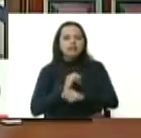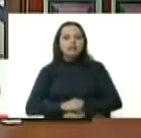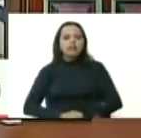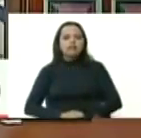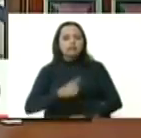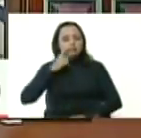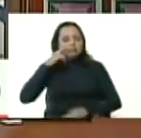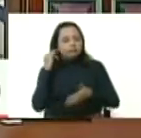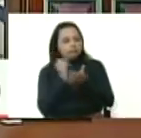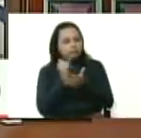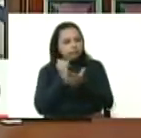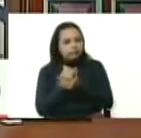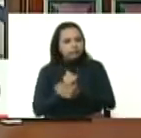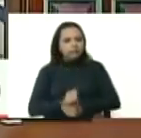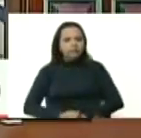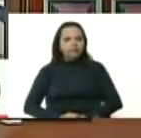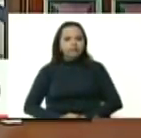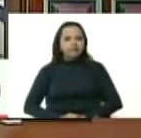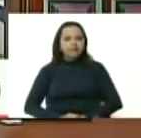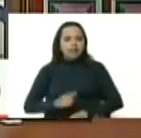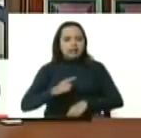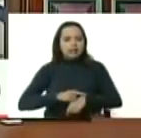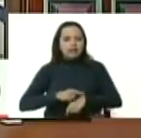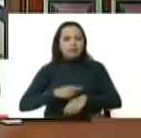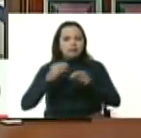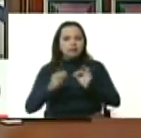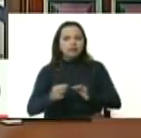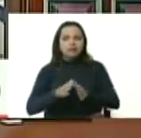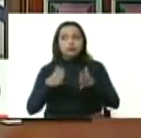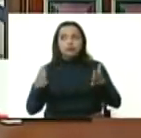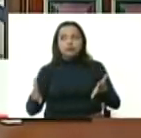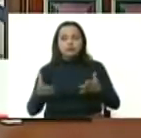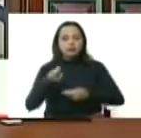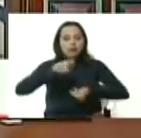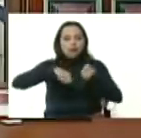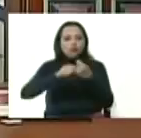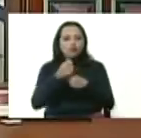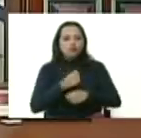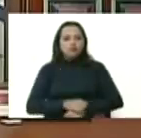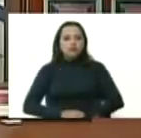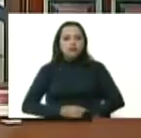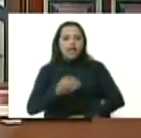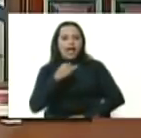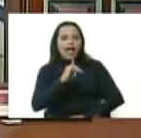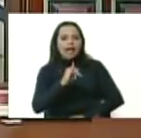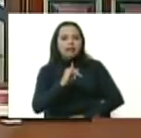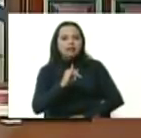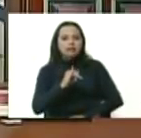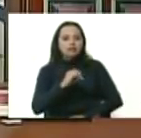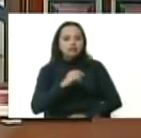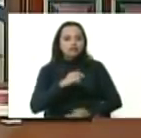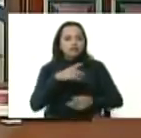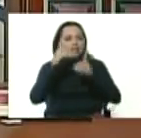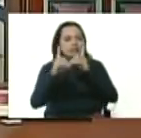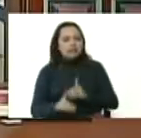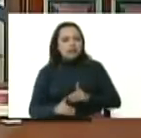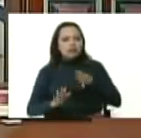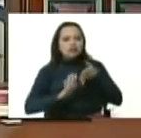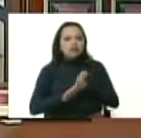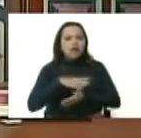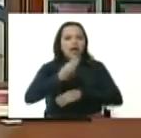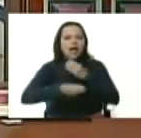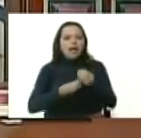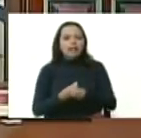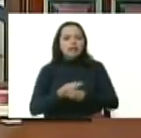en tiempo real en las grandes economías están tomando decisiones para crear su